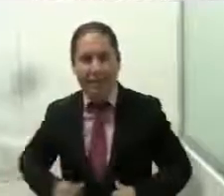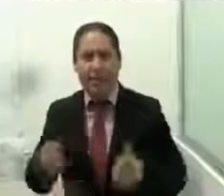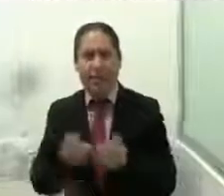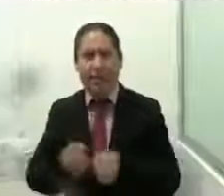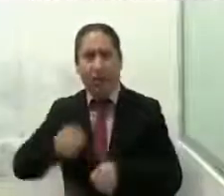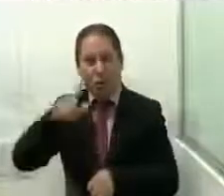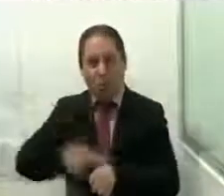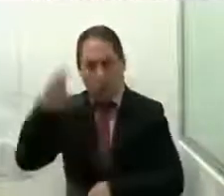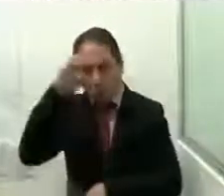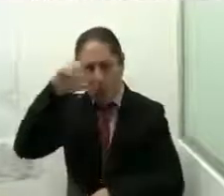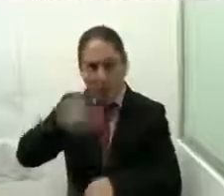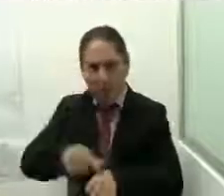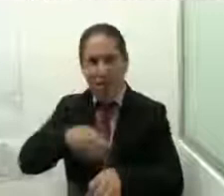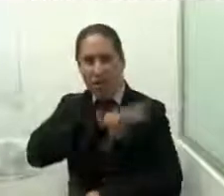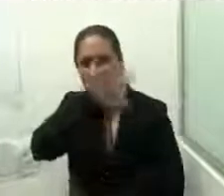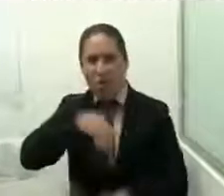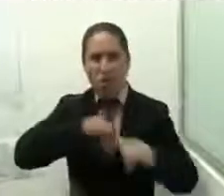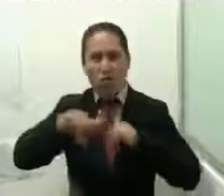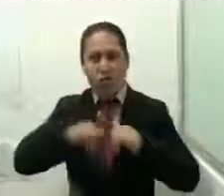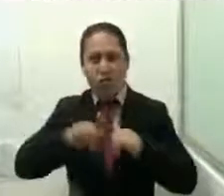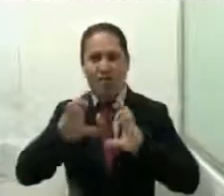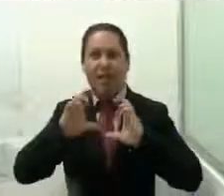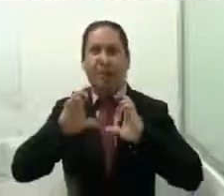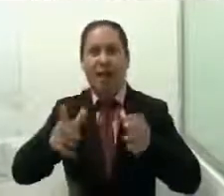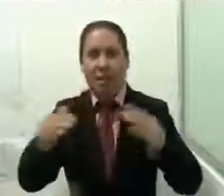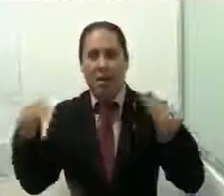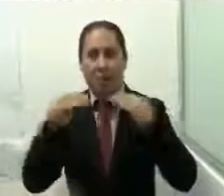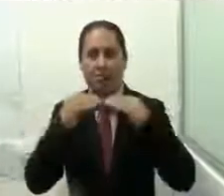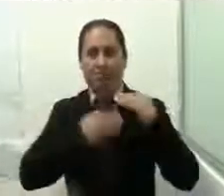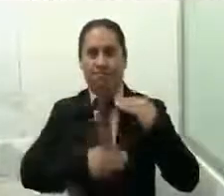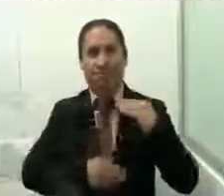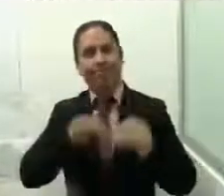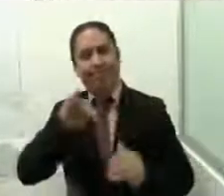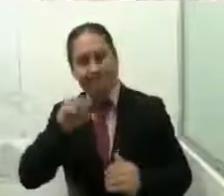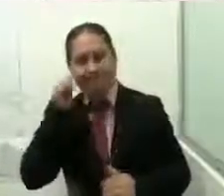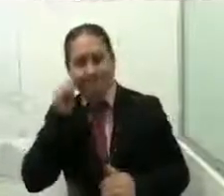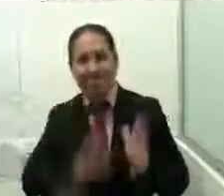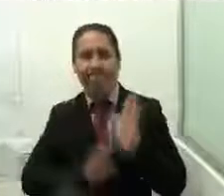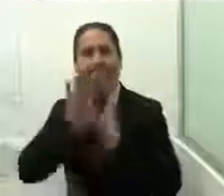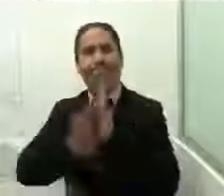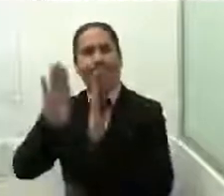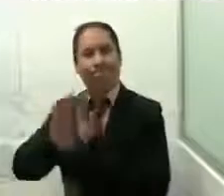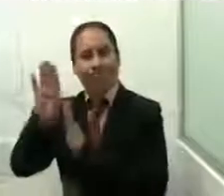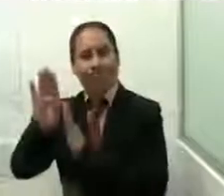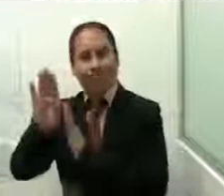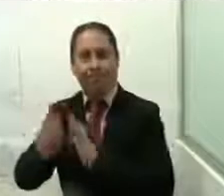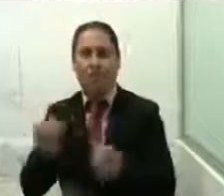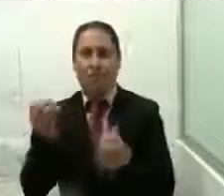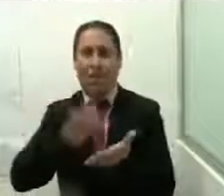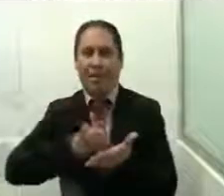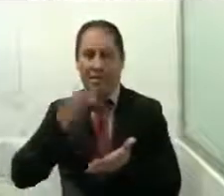de la geografía chapaneca, porque una sociedad igualitaria es sinónimo de progreso y de desarrollo. Es cuanto, diputadas.